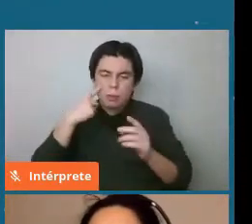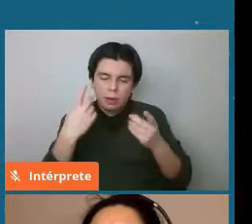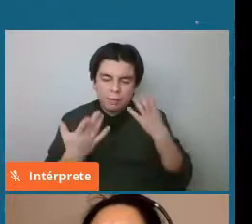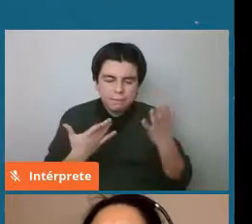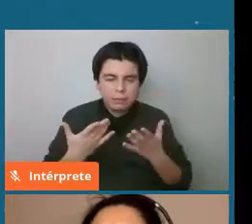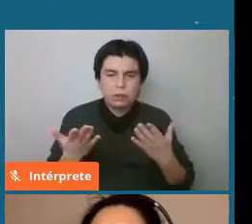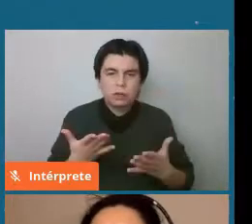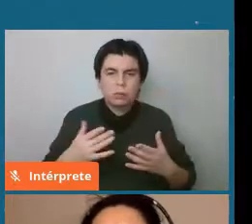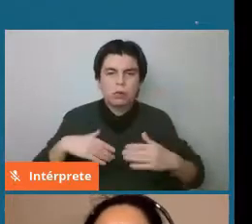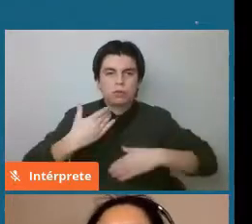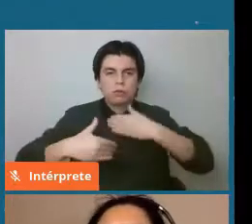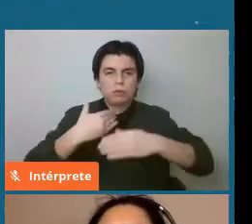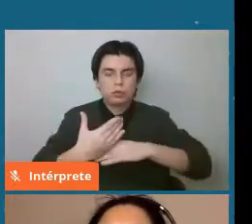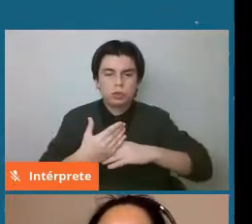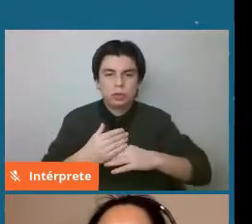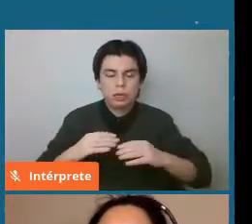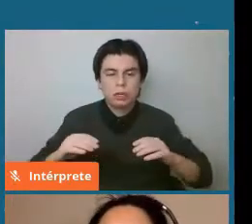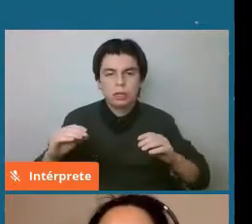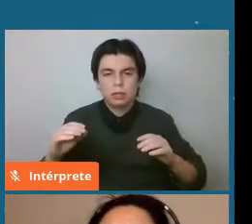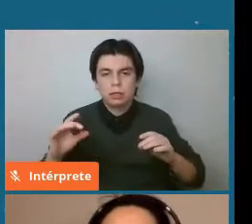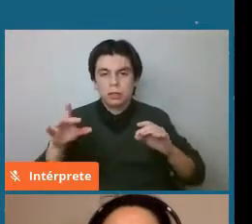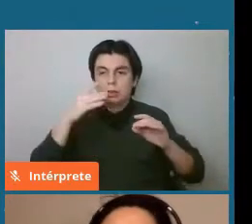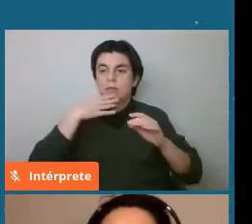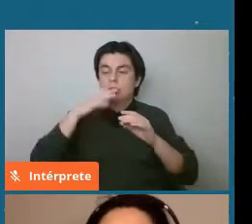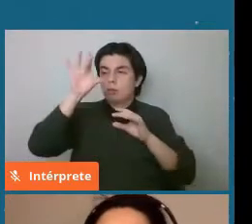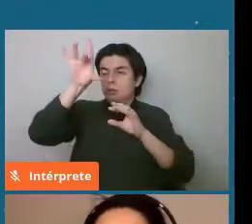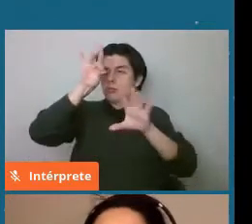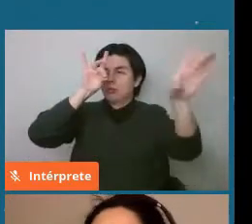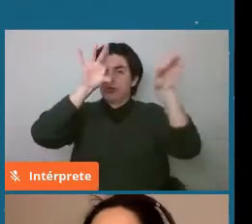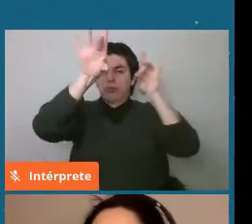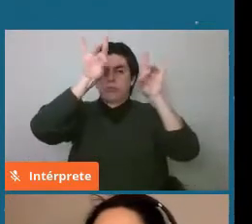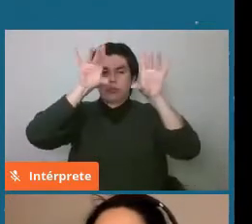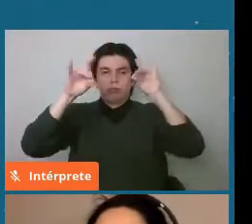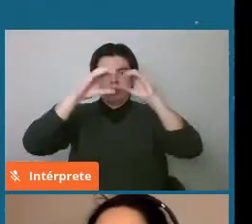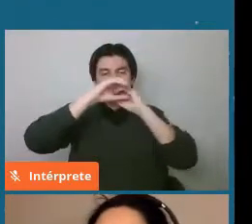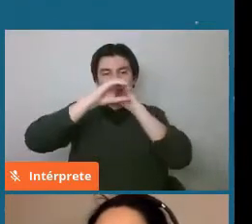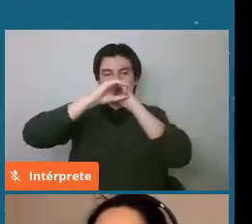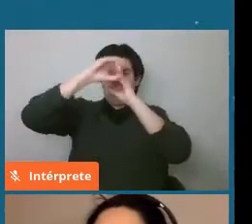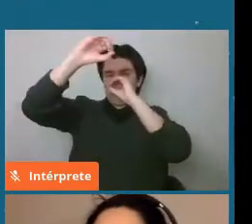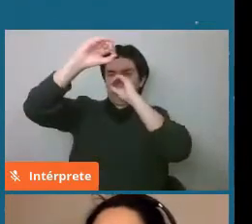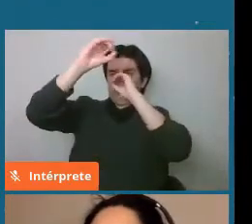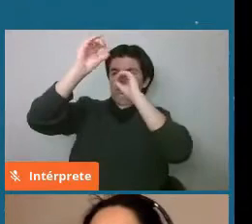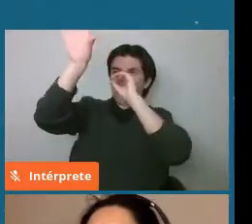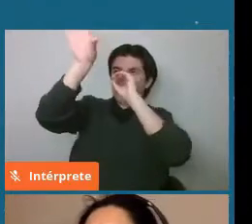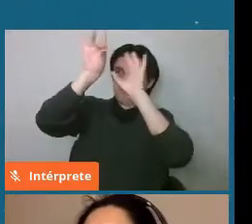búsquedas con telescopios y con algunas...